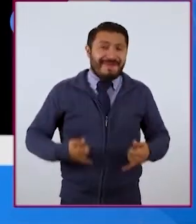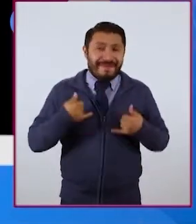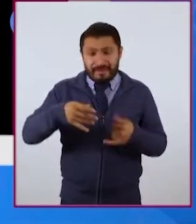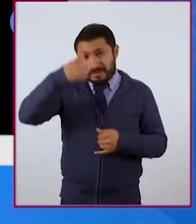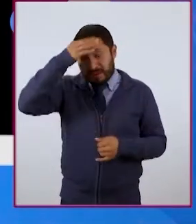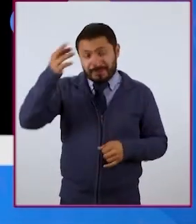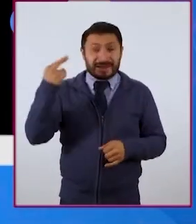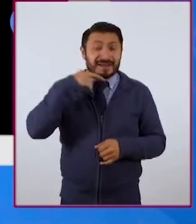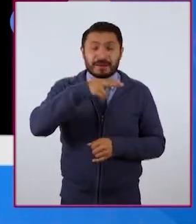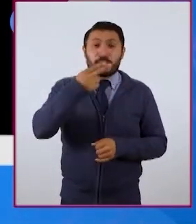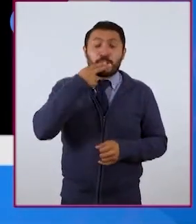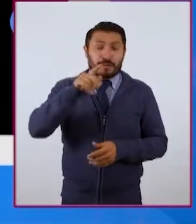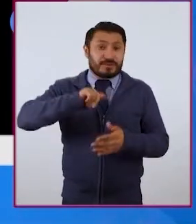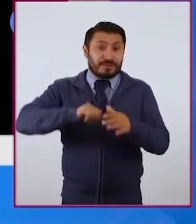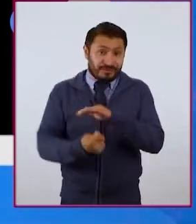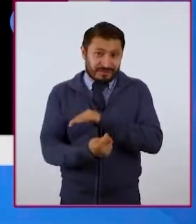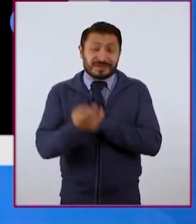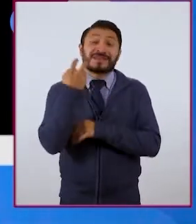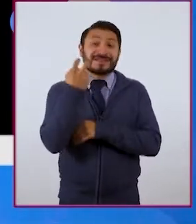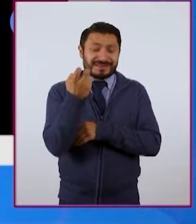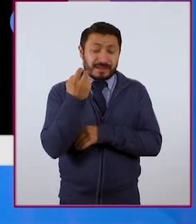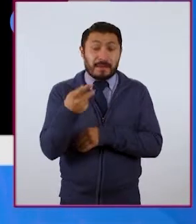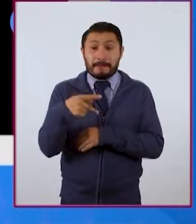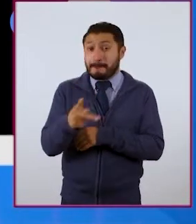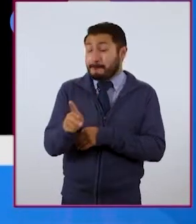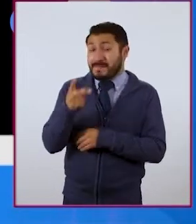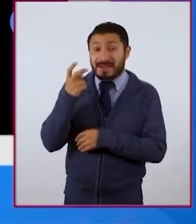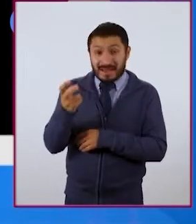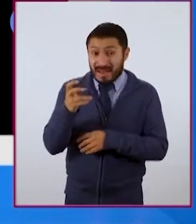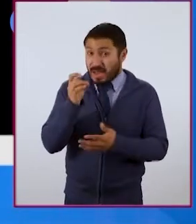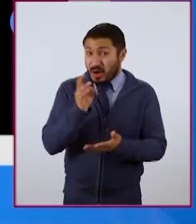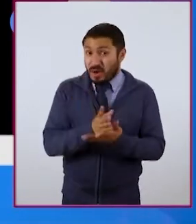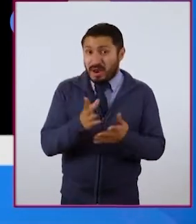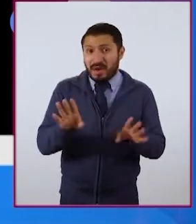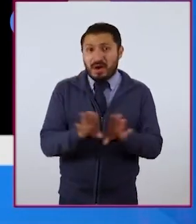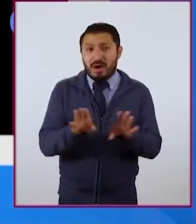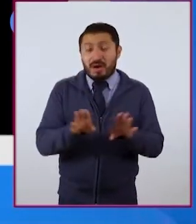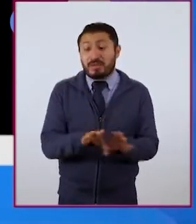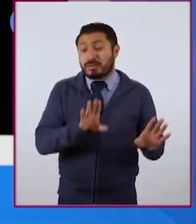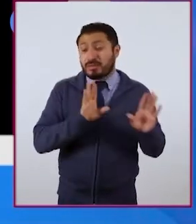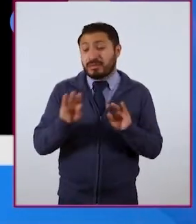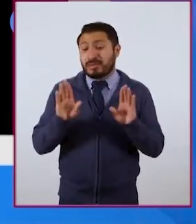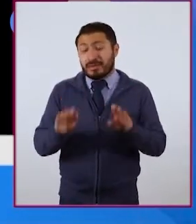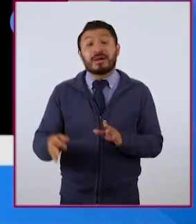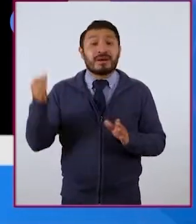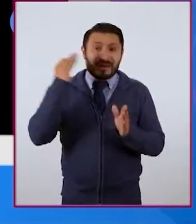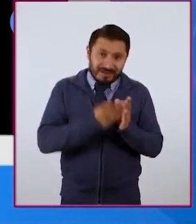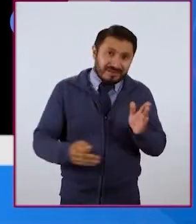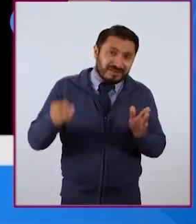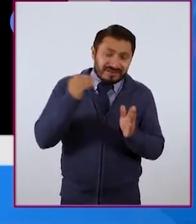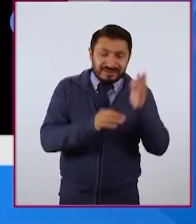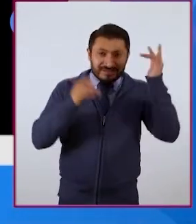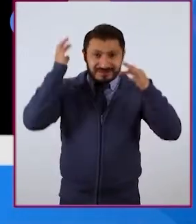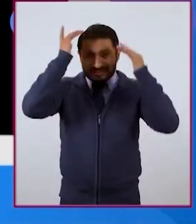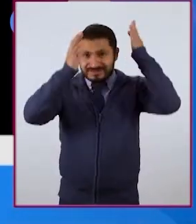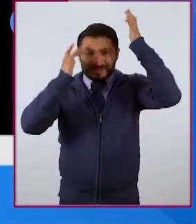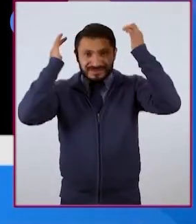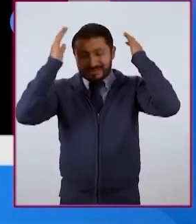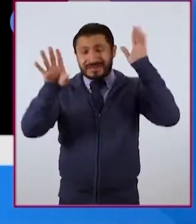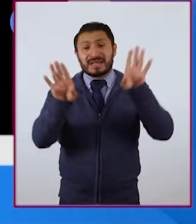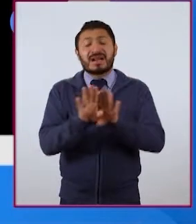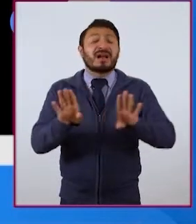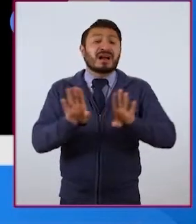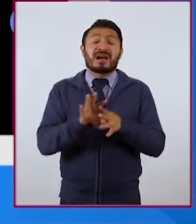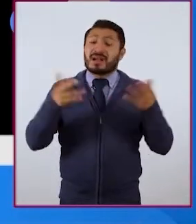muy rápido a cómo usar la tecnología, esto solamente es de modo instrumental. Hace falta también reflexionar sobre cómo